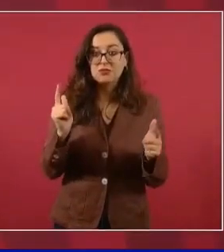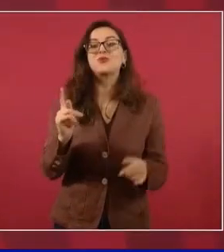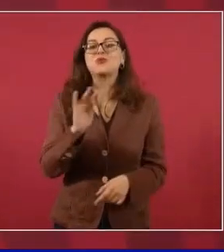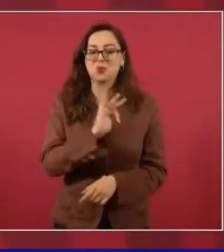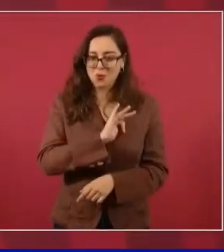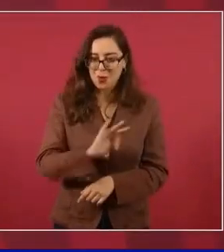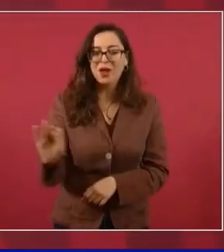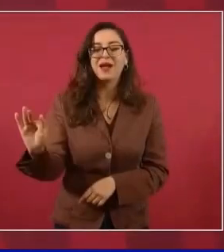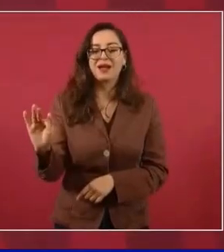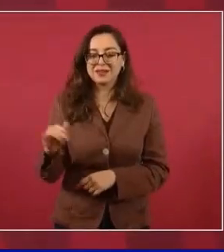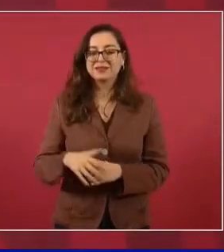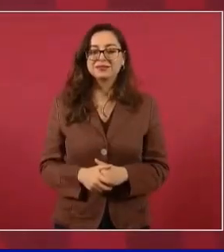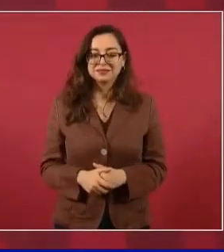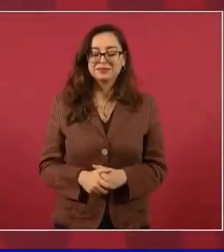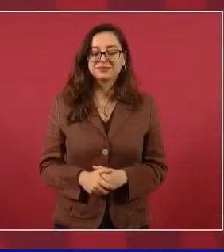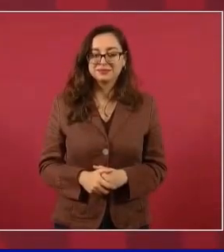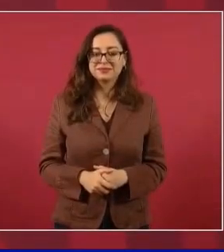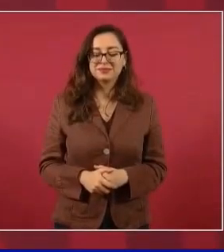será.